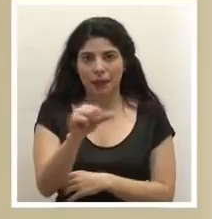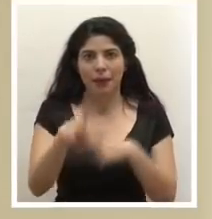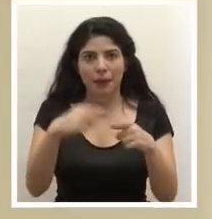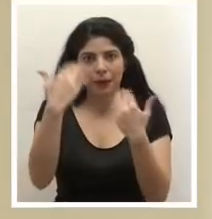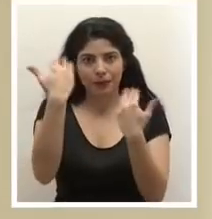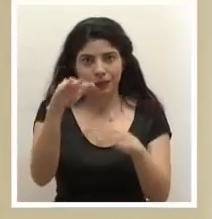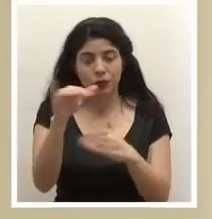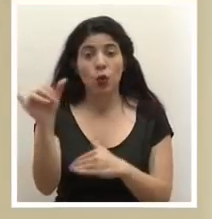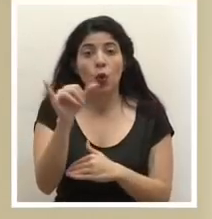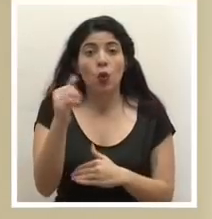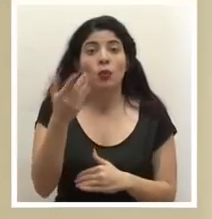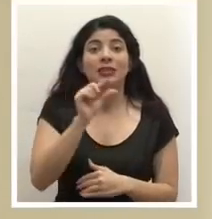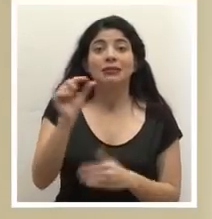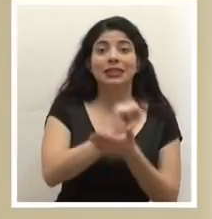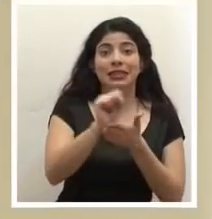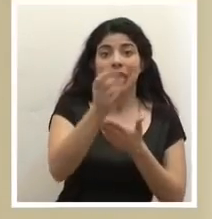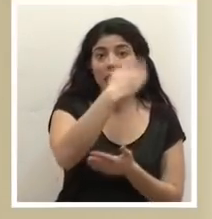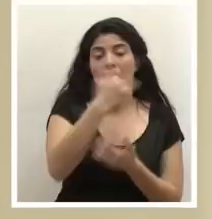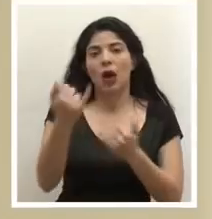tal y como la teníamos en Semana Santa.